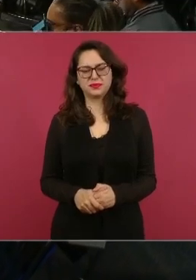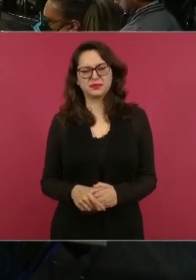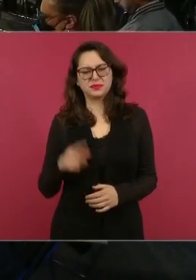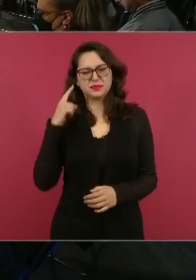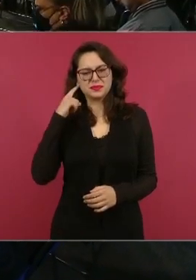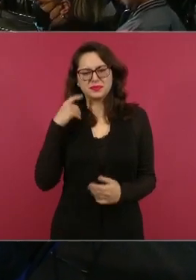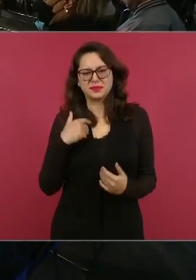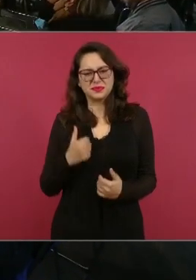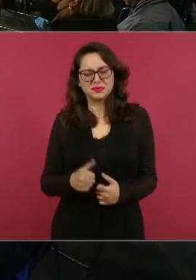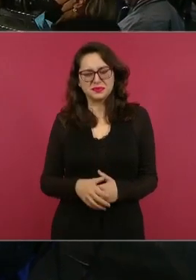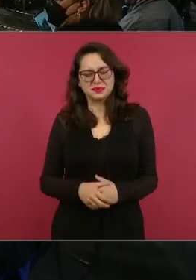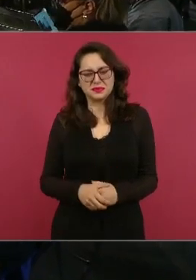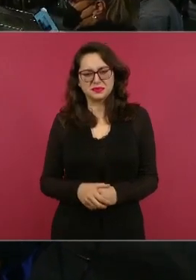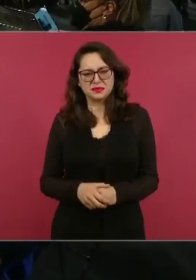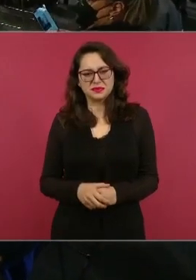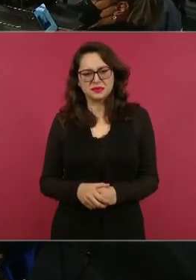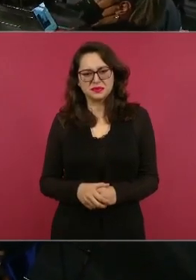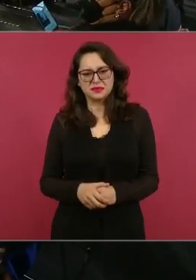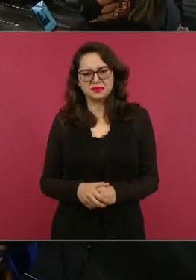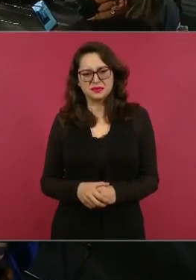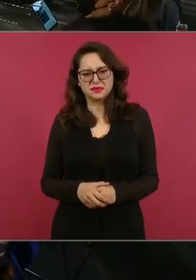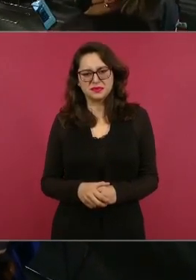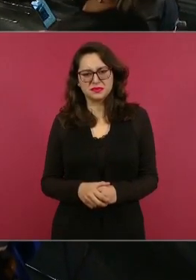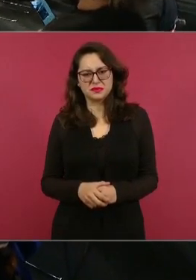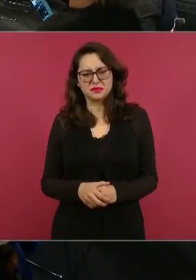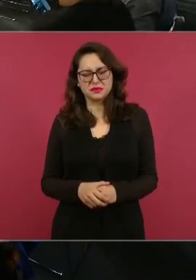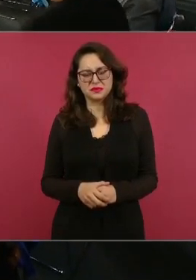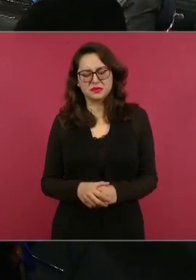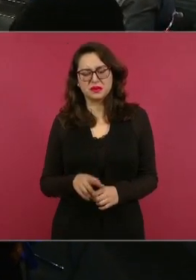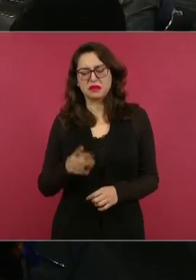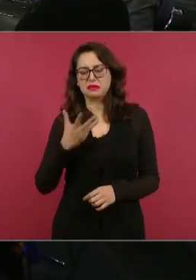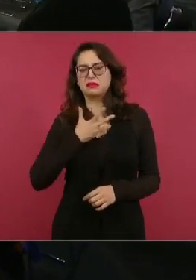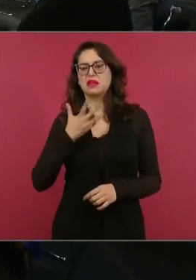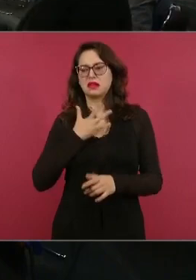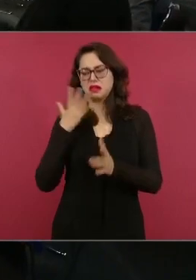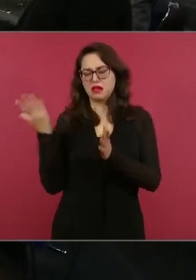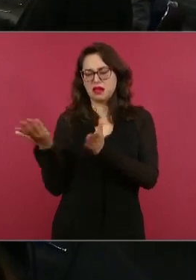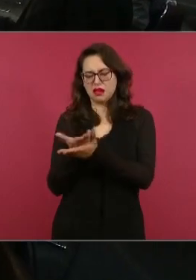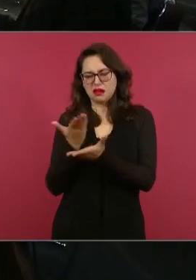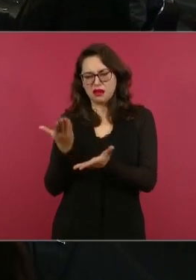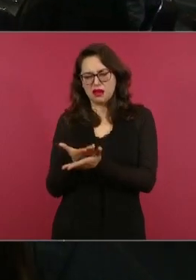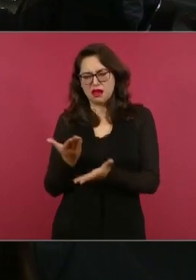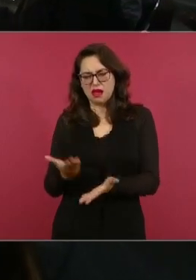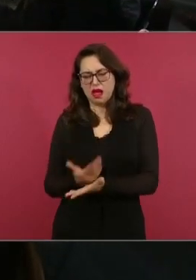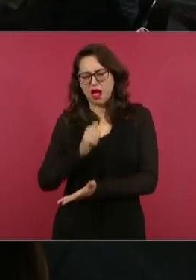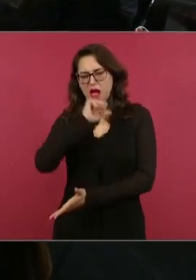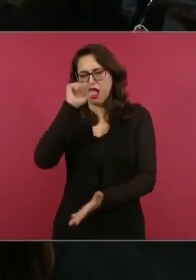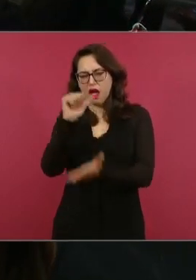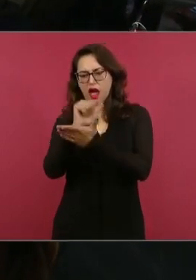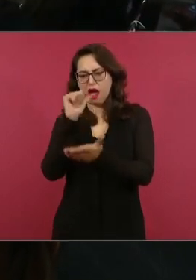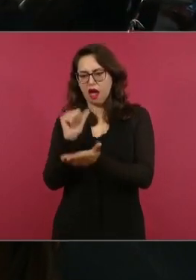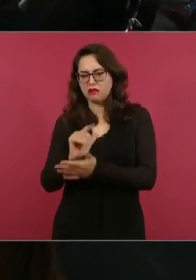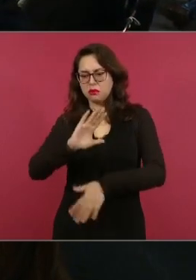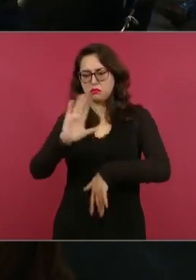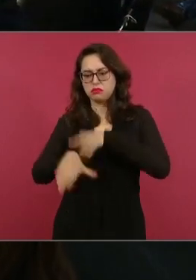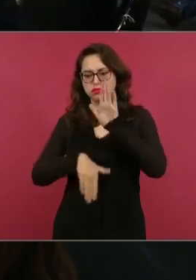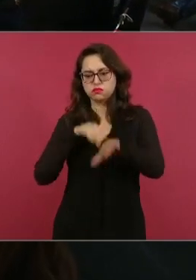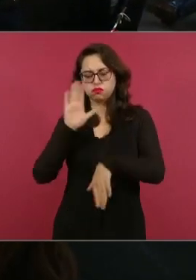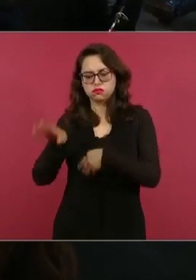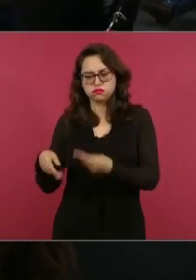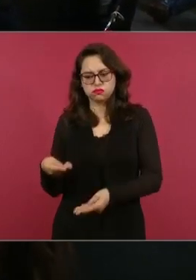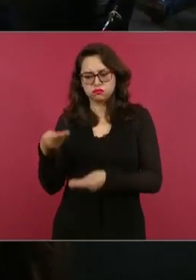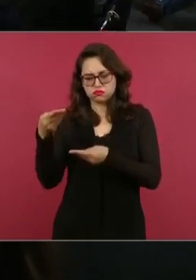barrovento ha acumulado algunas actas de defunción de esos 130 socios ya afinados